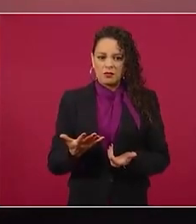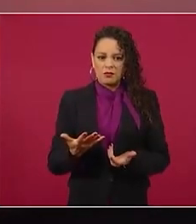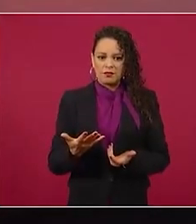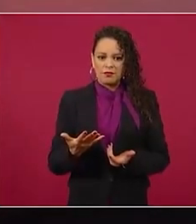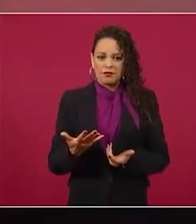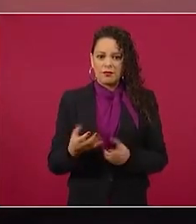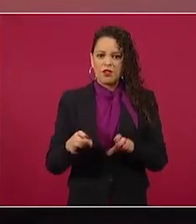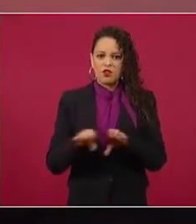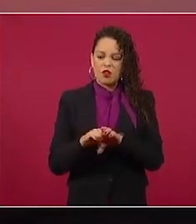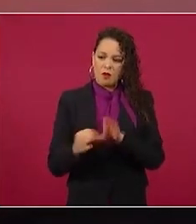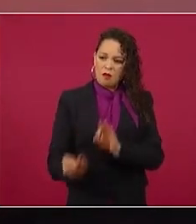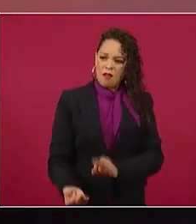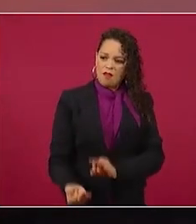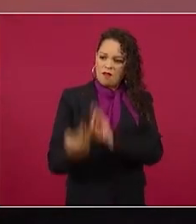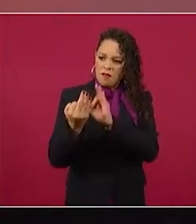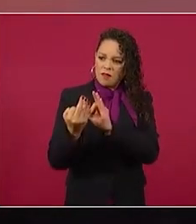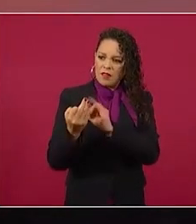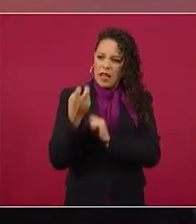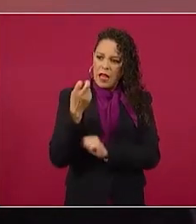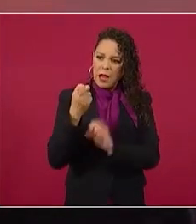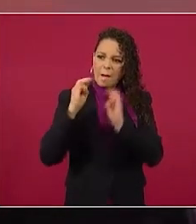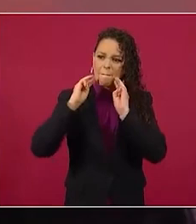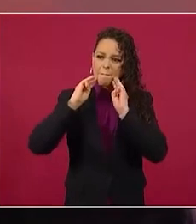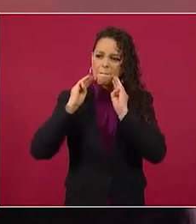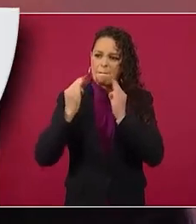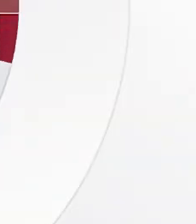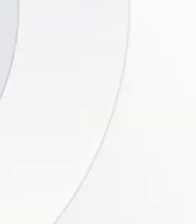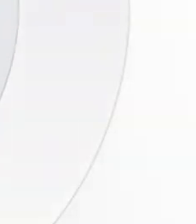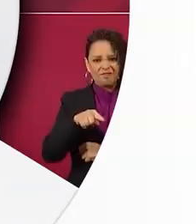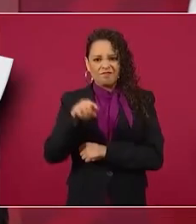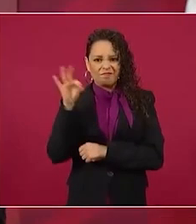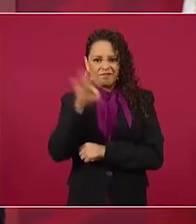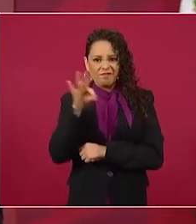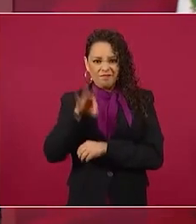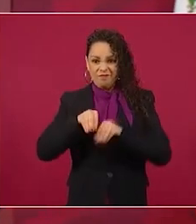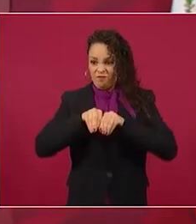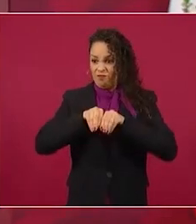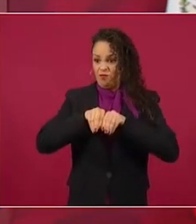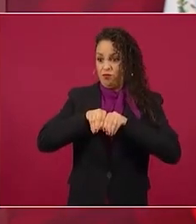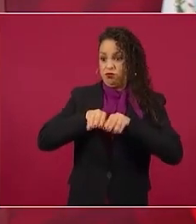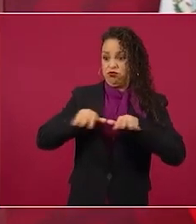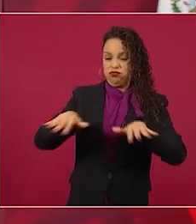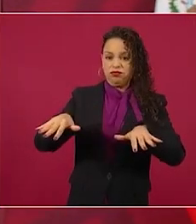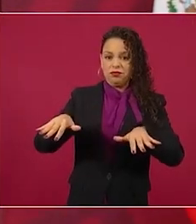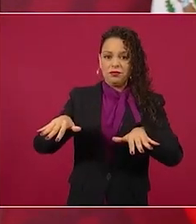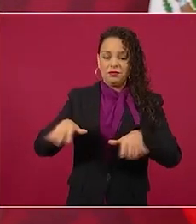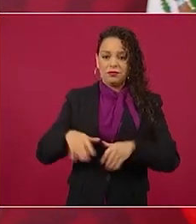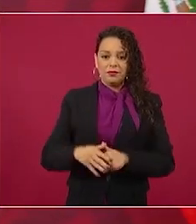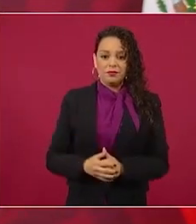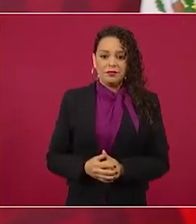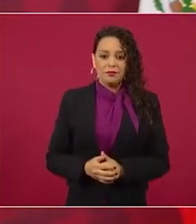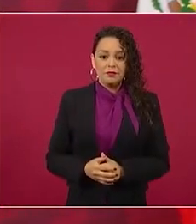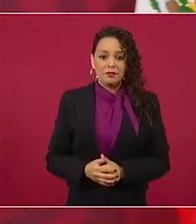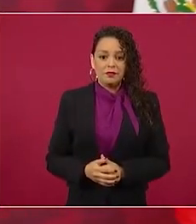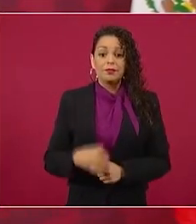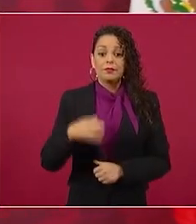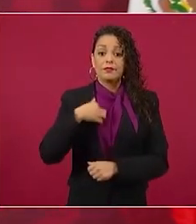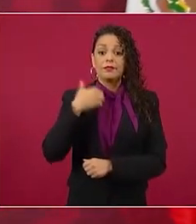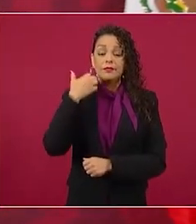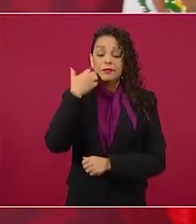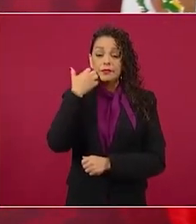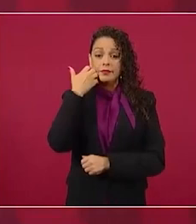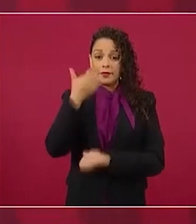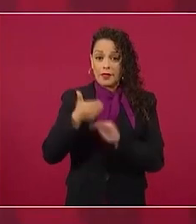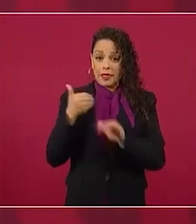de poder sin autoridad moral este adelanto que le quiero